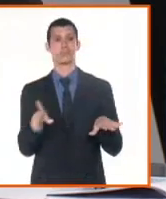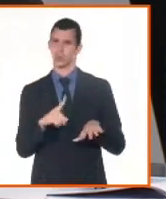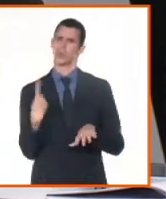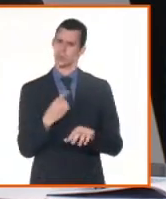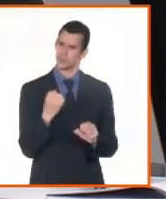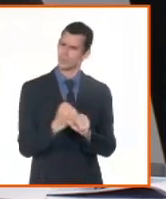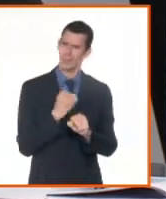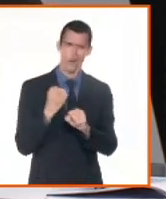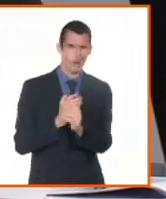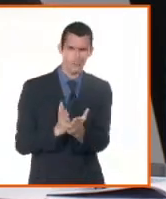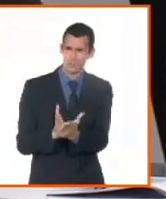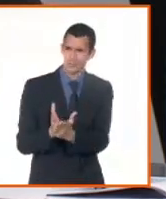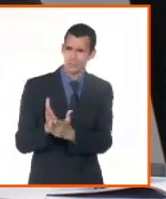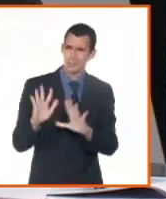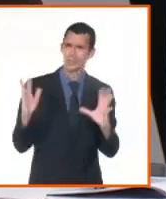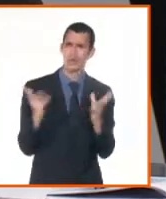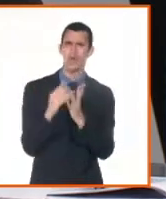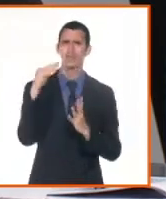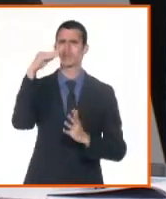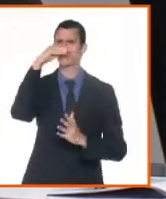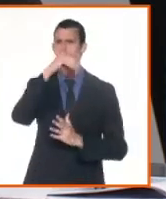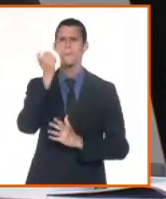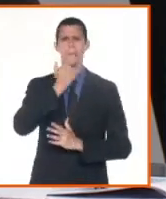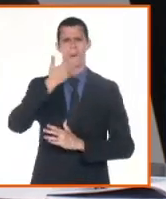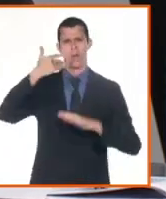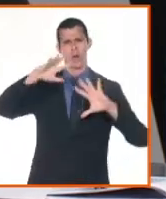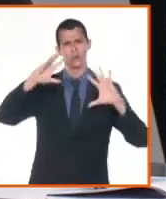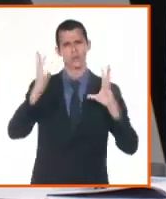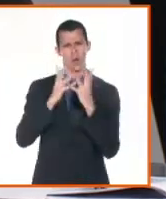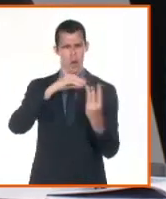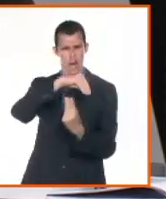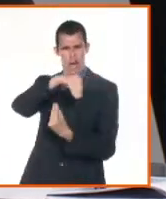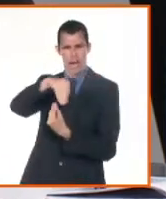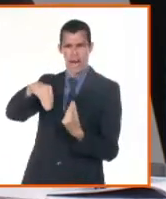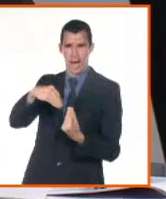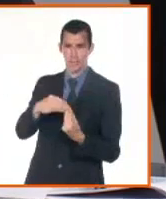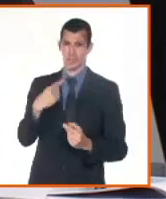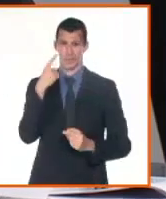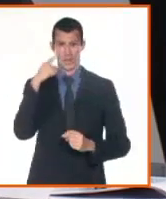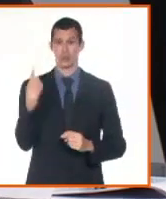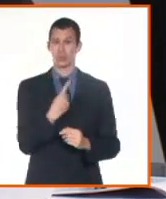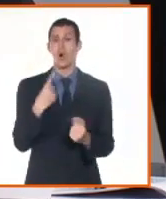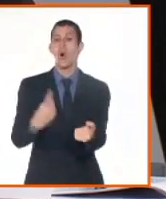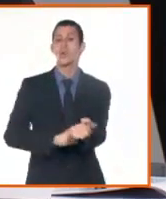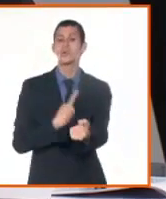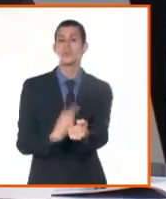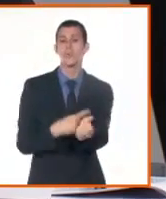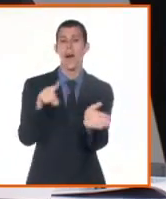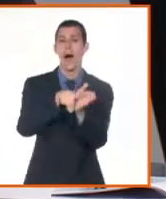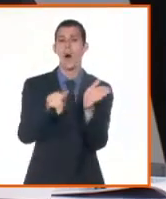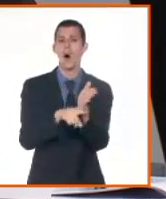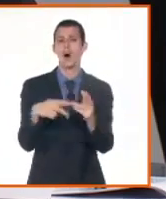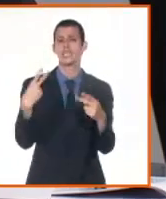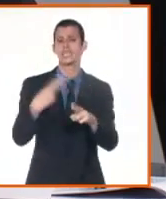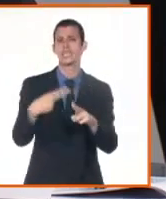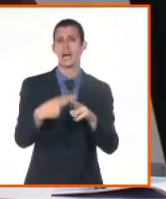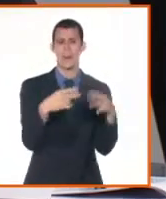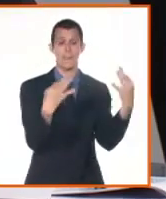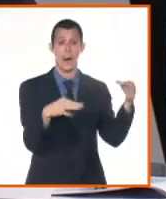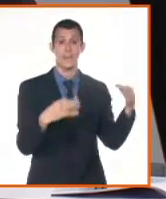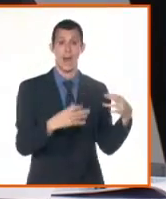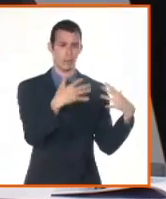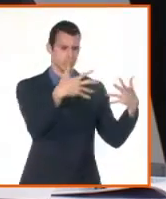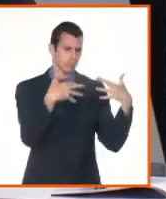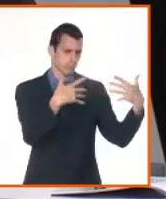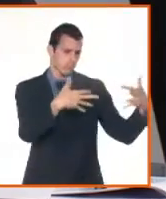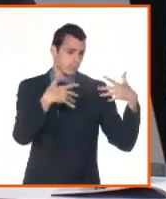jurídicas, sino también de la transformación digital. El Ministerio está llevando a cabo todo un proceso que no